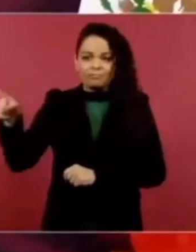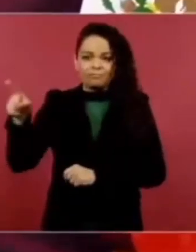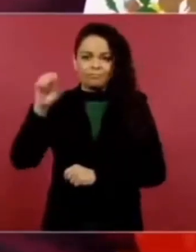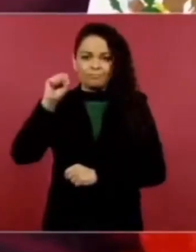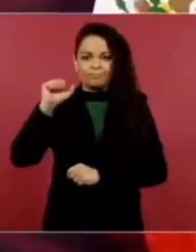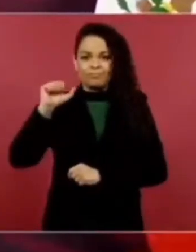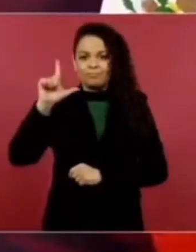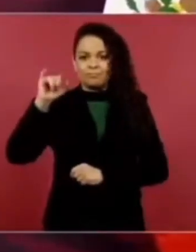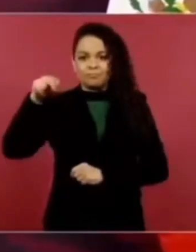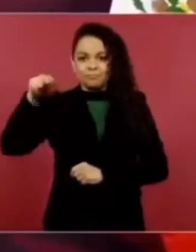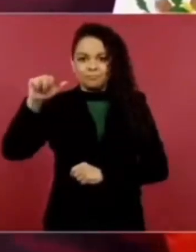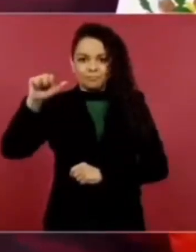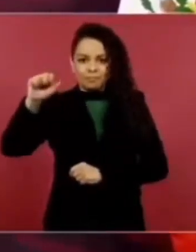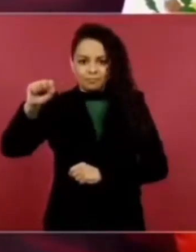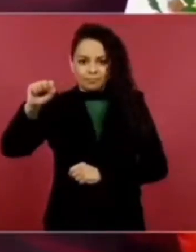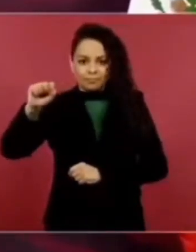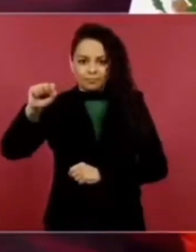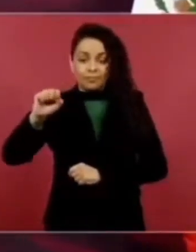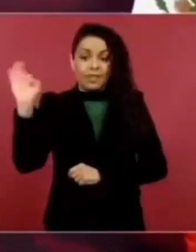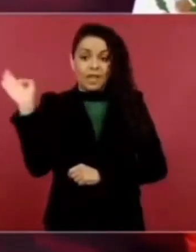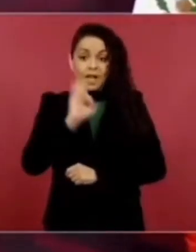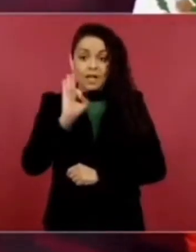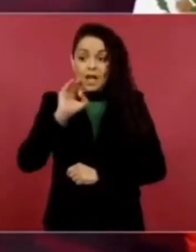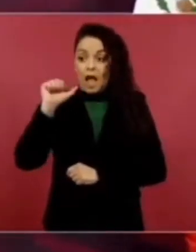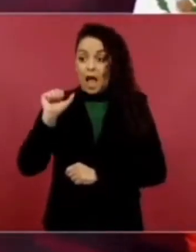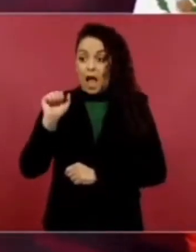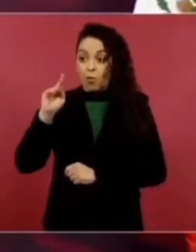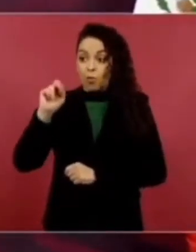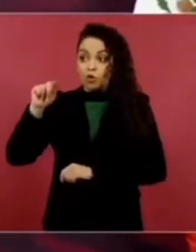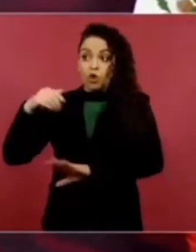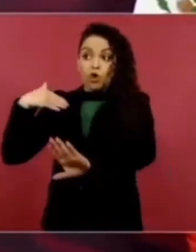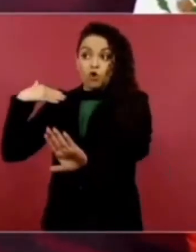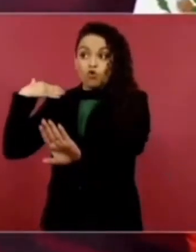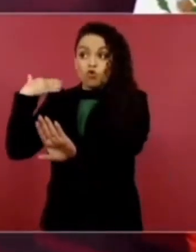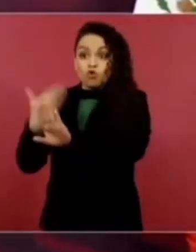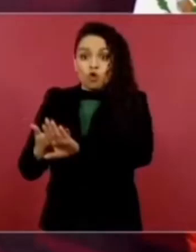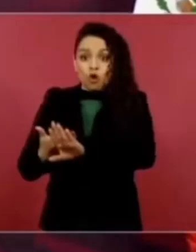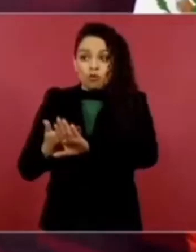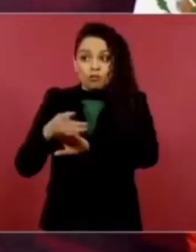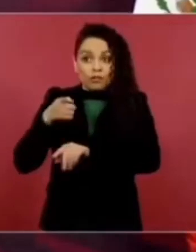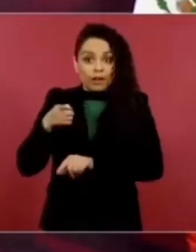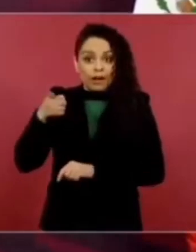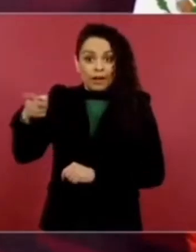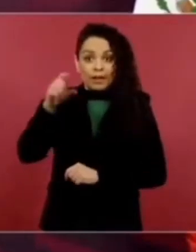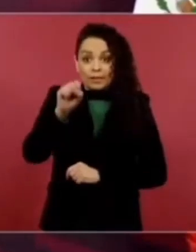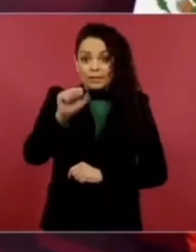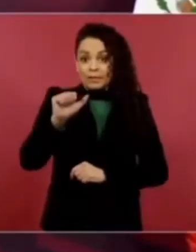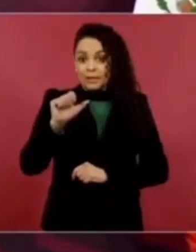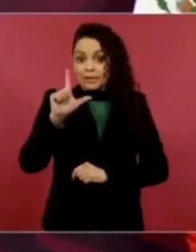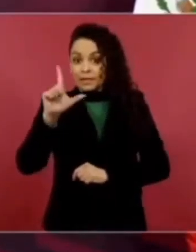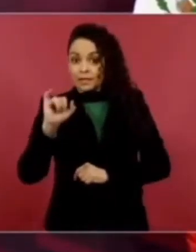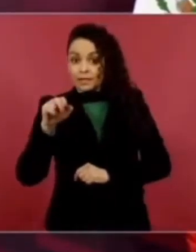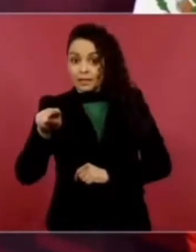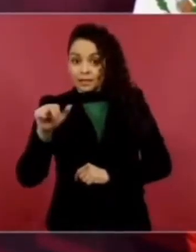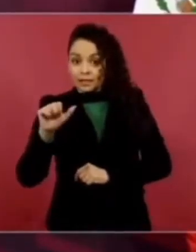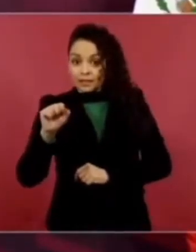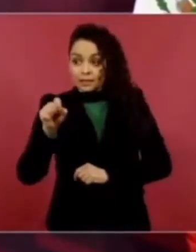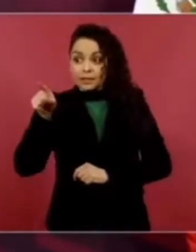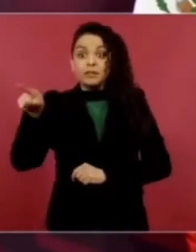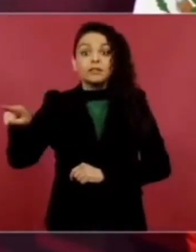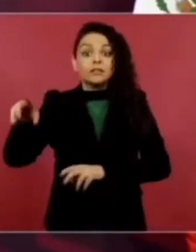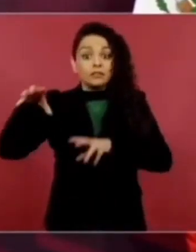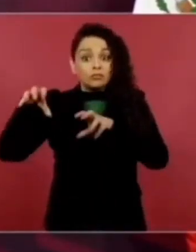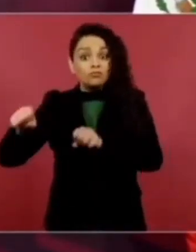se lanza en contra de Salinas y Salinas va a la cárcel